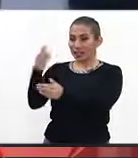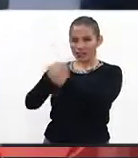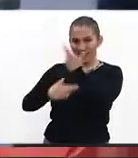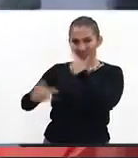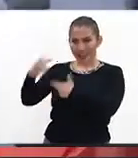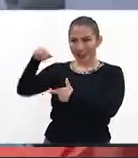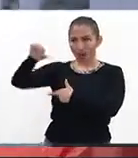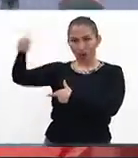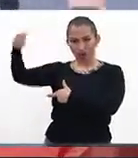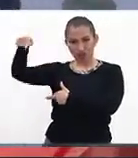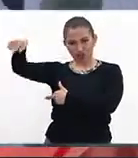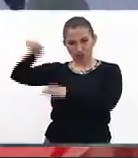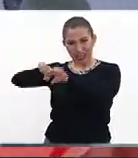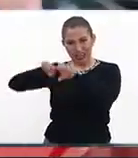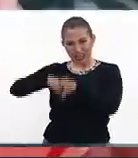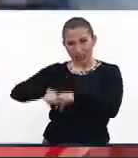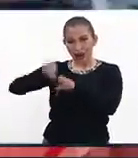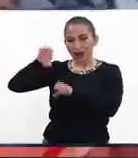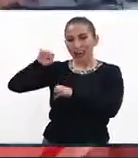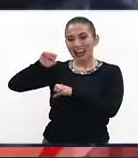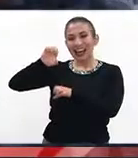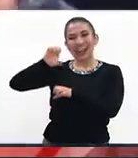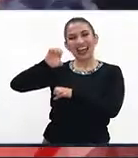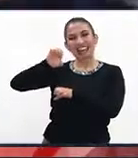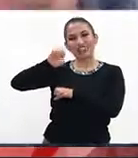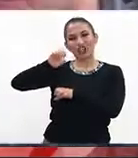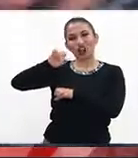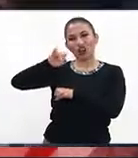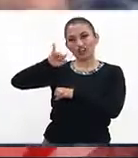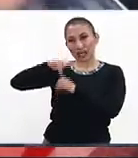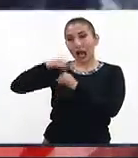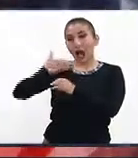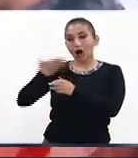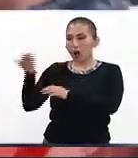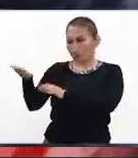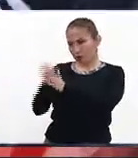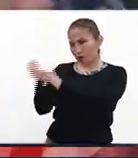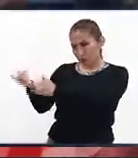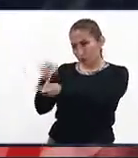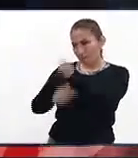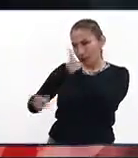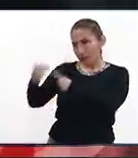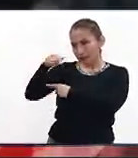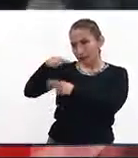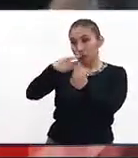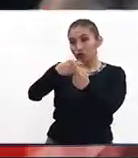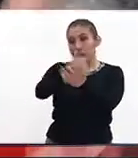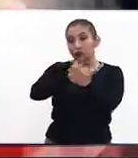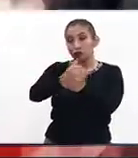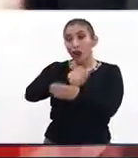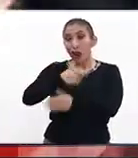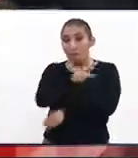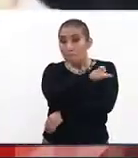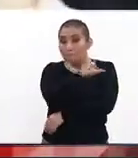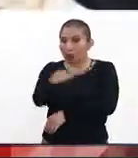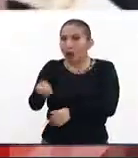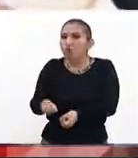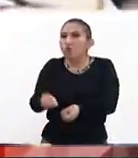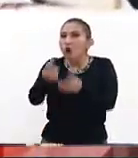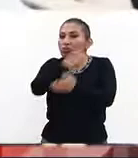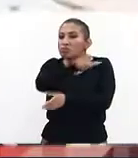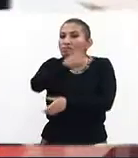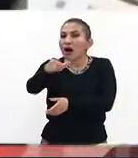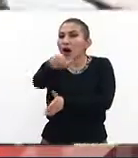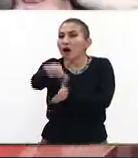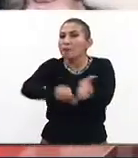Rangers de Escocia, se lo había llevado Escocia Pedro Caixinha, ahora lo pide para Cruz Azul y se estima que la cantidad que